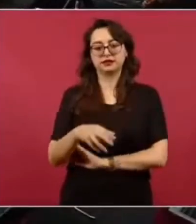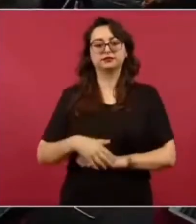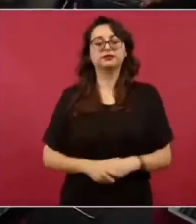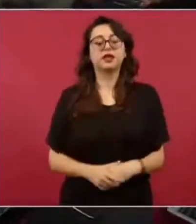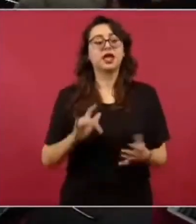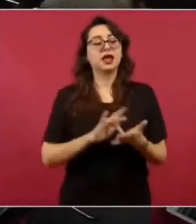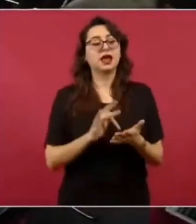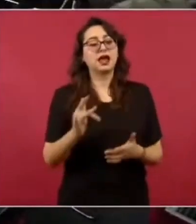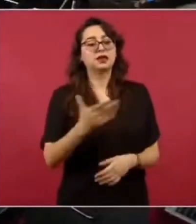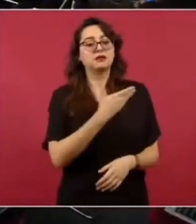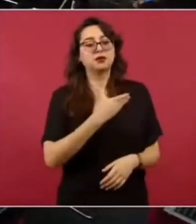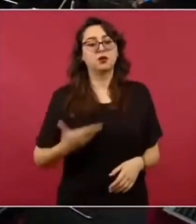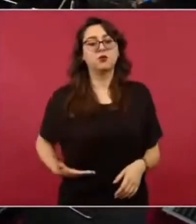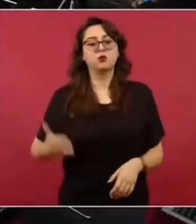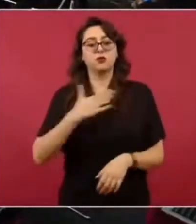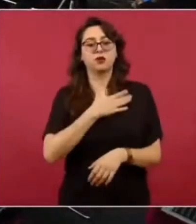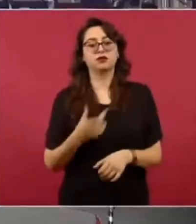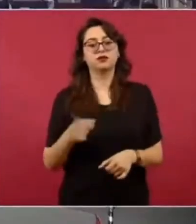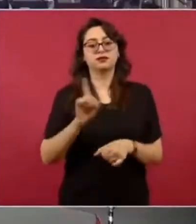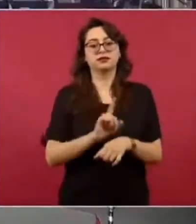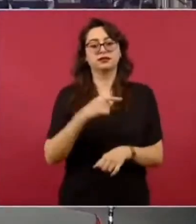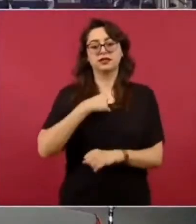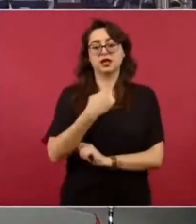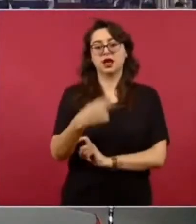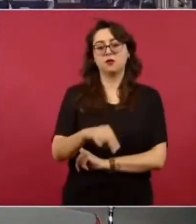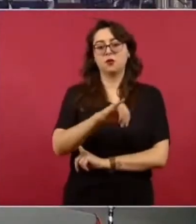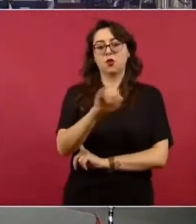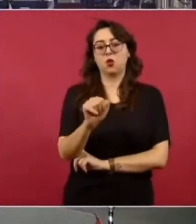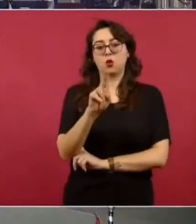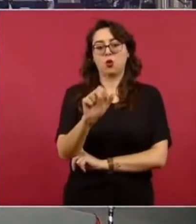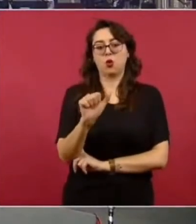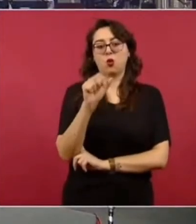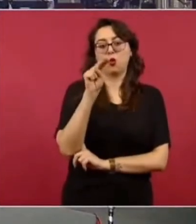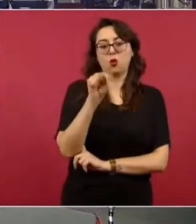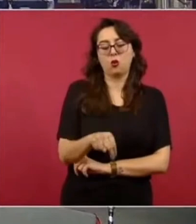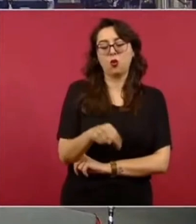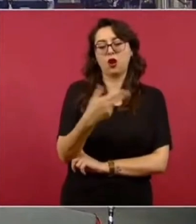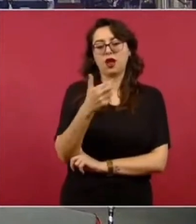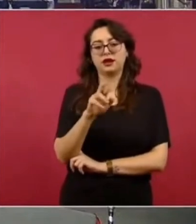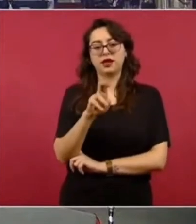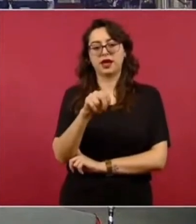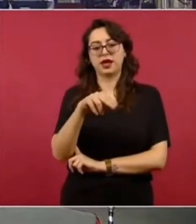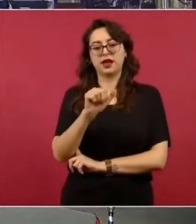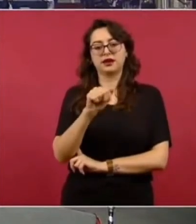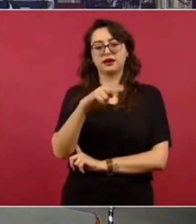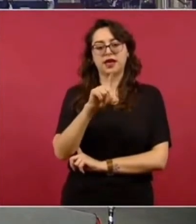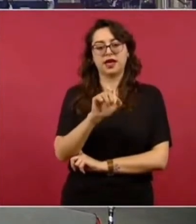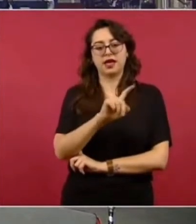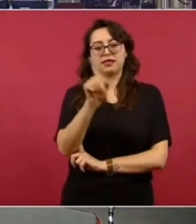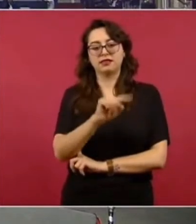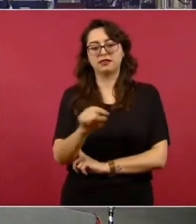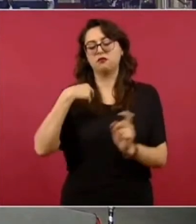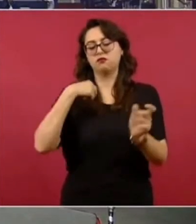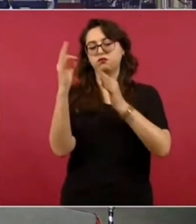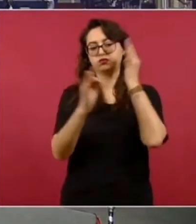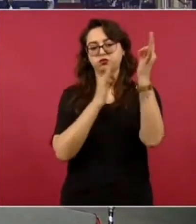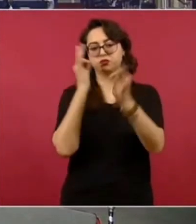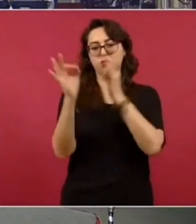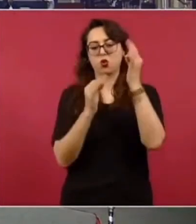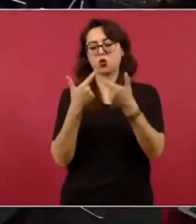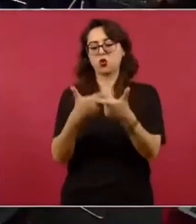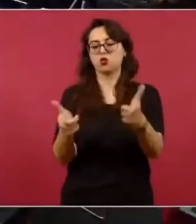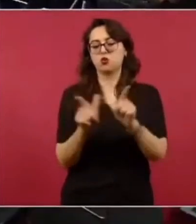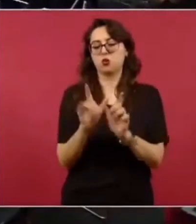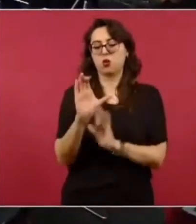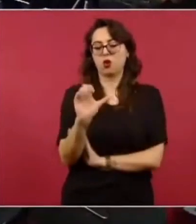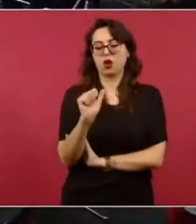Buenos días, Juan Hernández de Diario Basta, de Grupo Cantón, Tabasco Hoy, Campeche Hoy y Quintana Roo Hoy. Pues